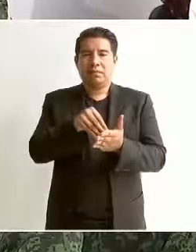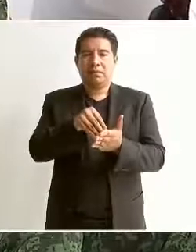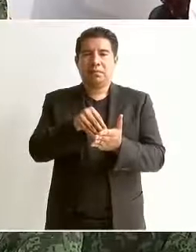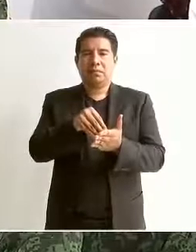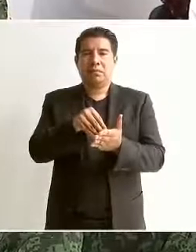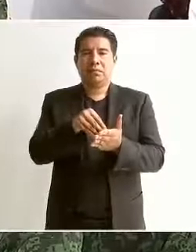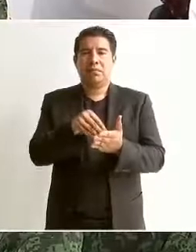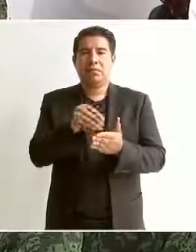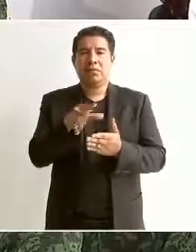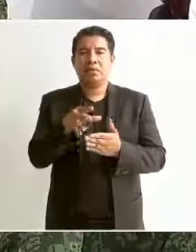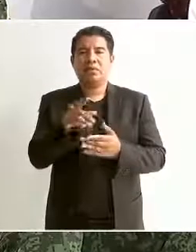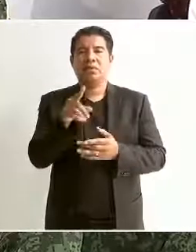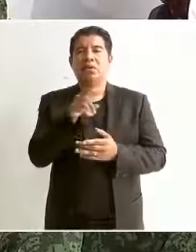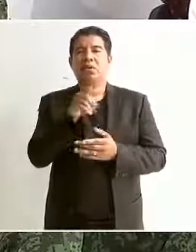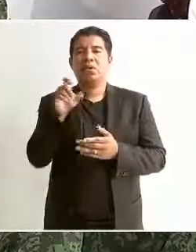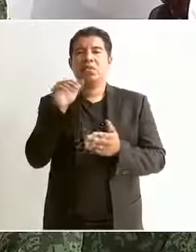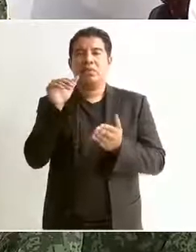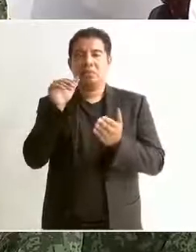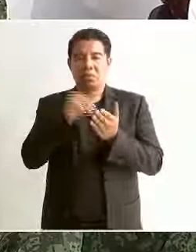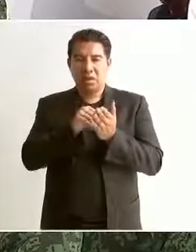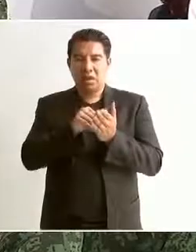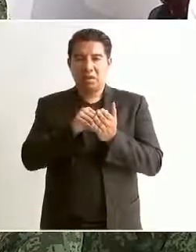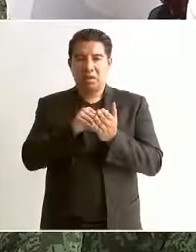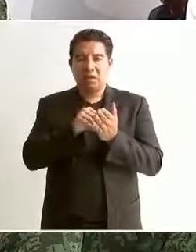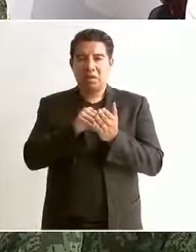alrededor de cien mil elementos,